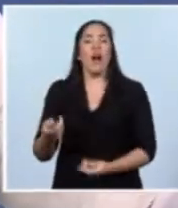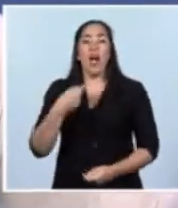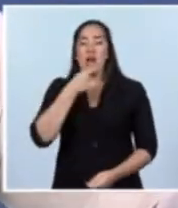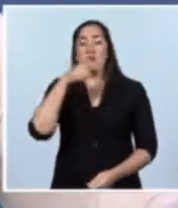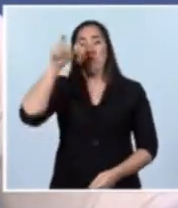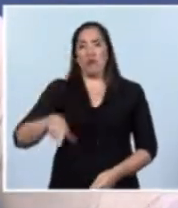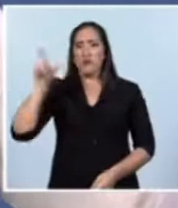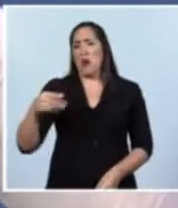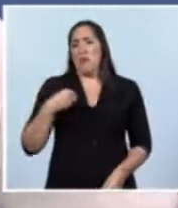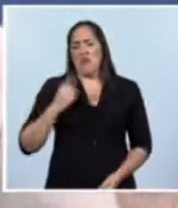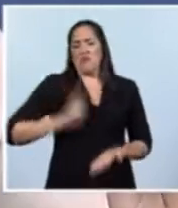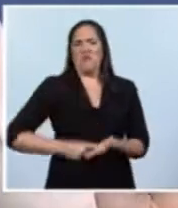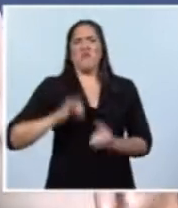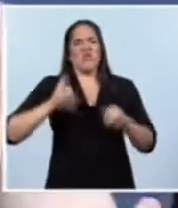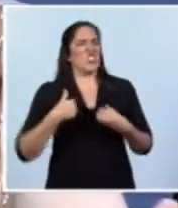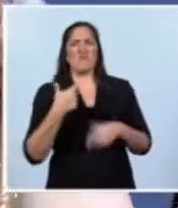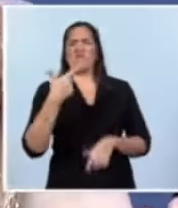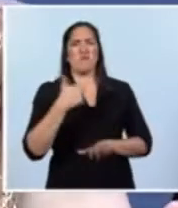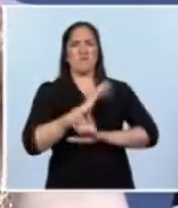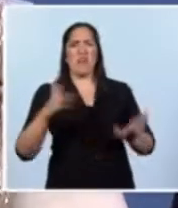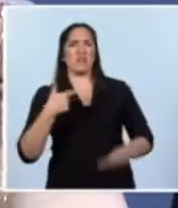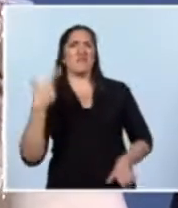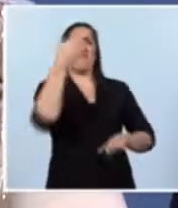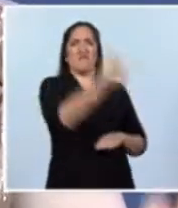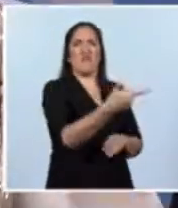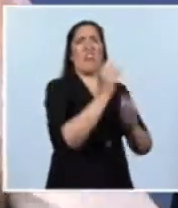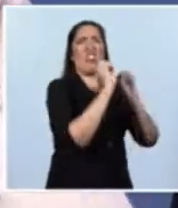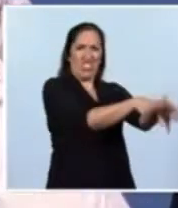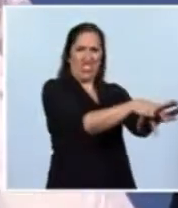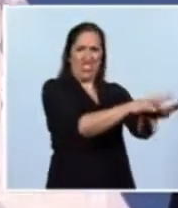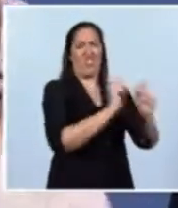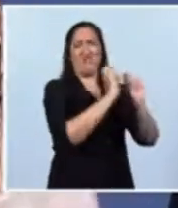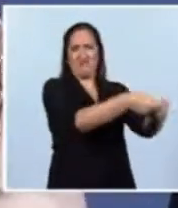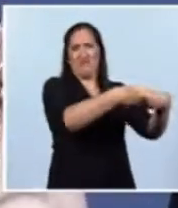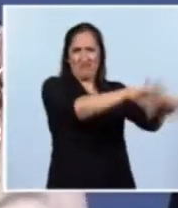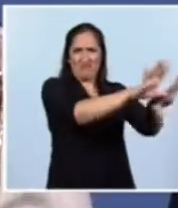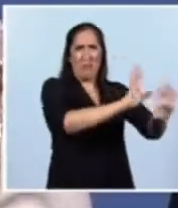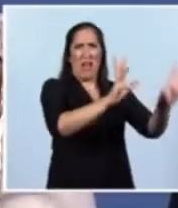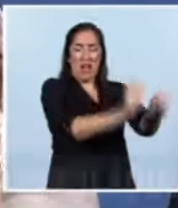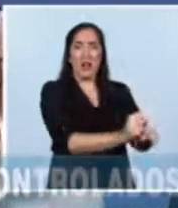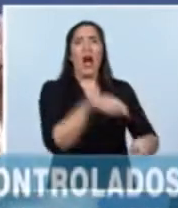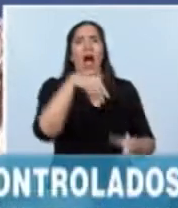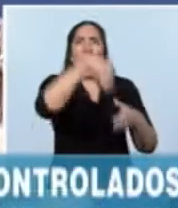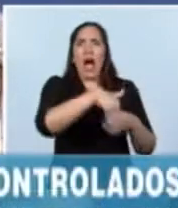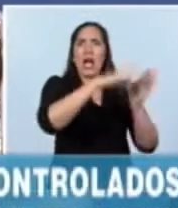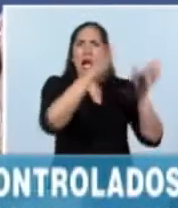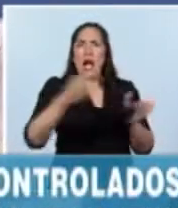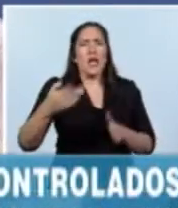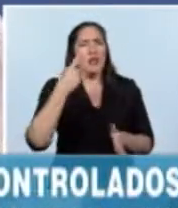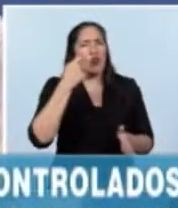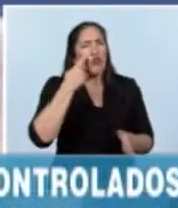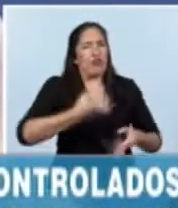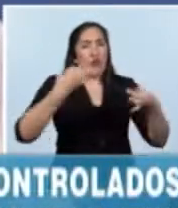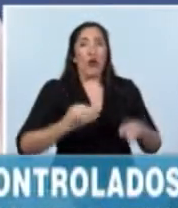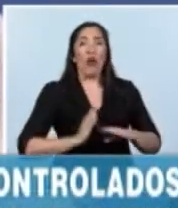acá voluntariamente un arma, ustedes habrán podido ver que tenemos controles muy seguros, controles biométricos para